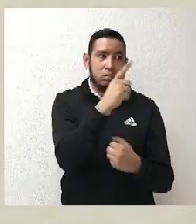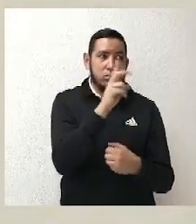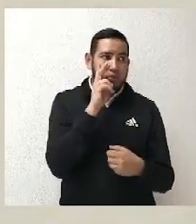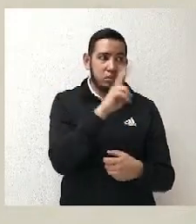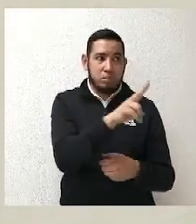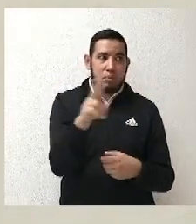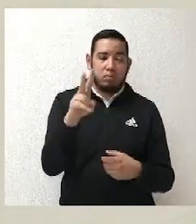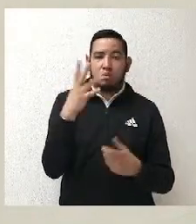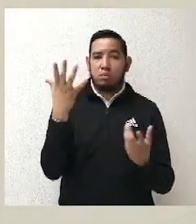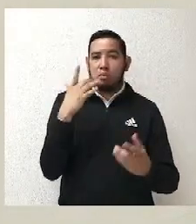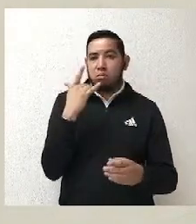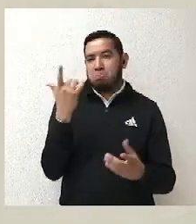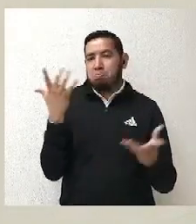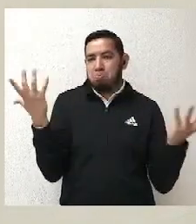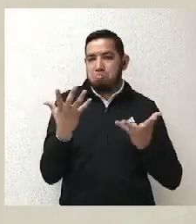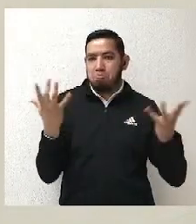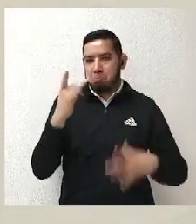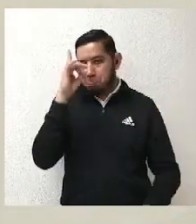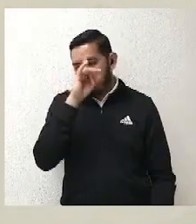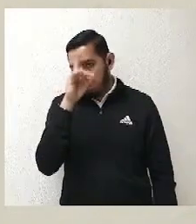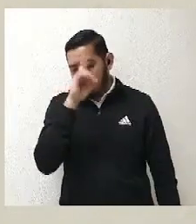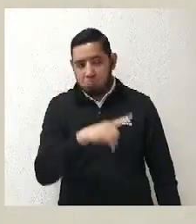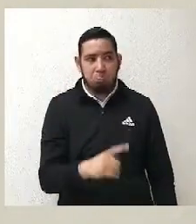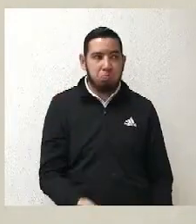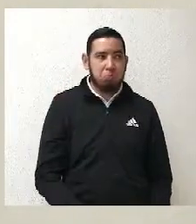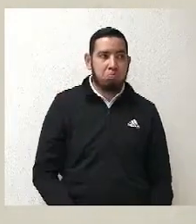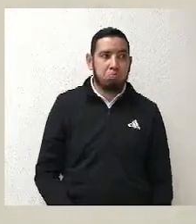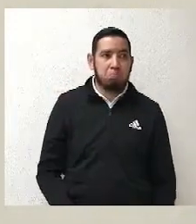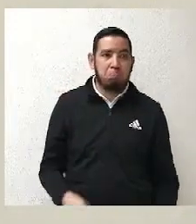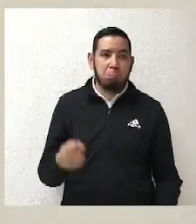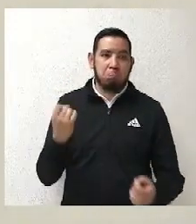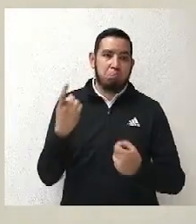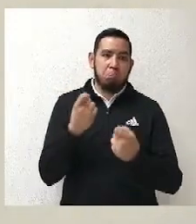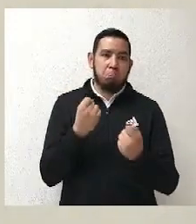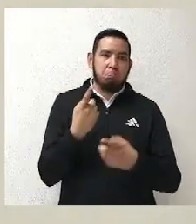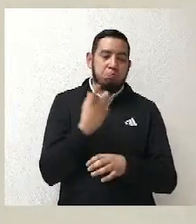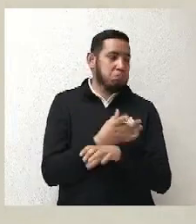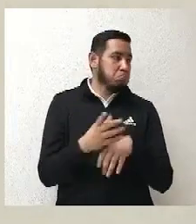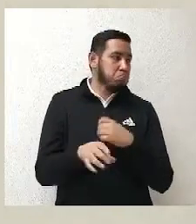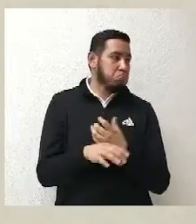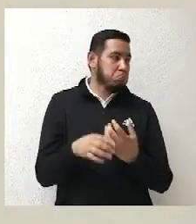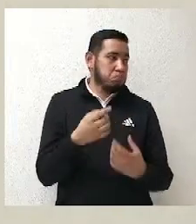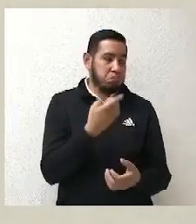repita alguna de las de los argumentos de la decisión, pues adelante.